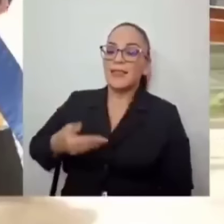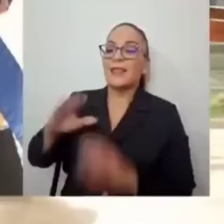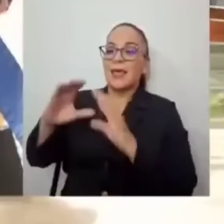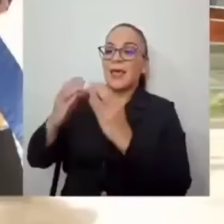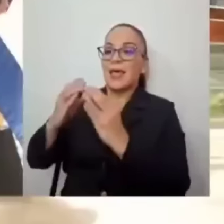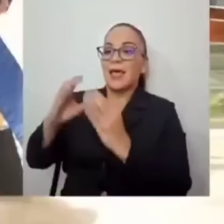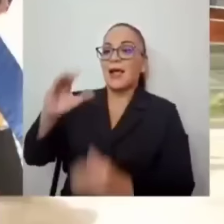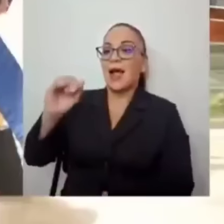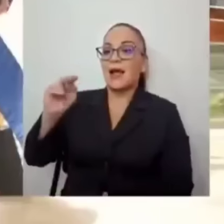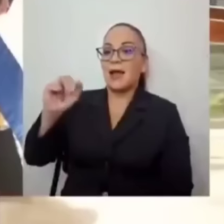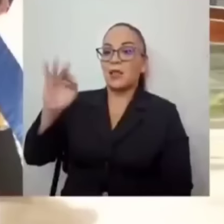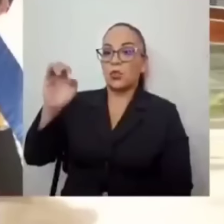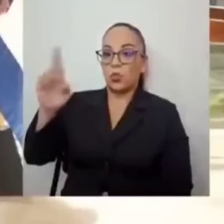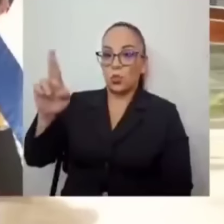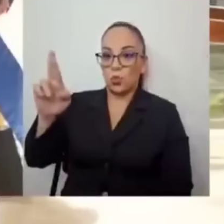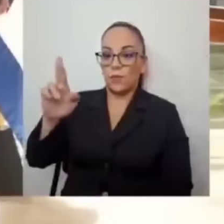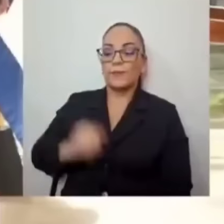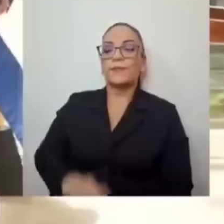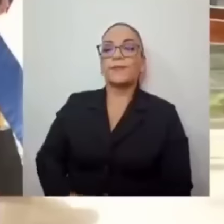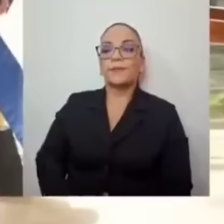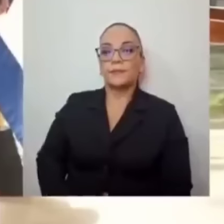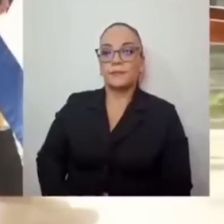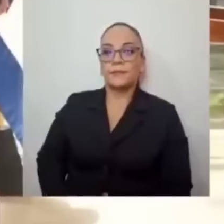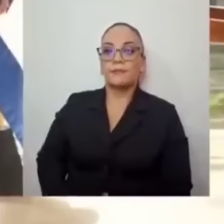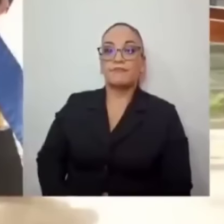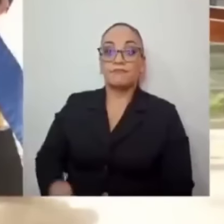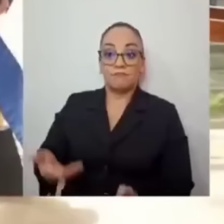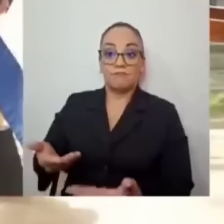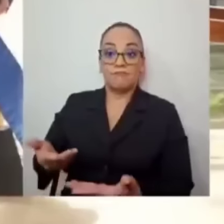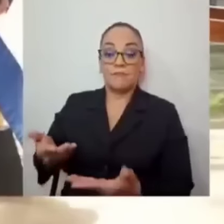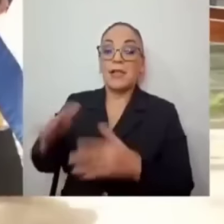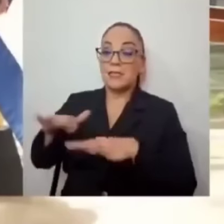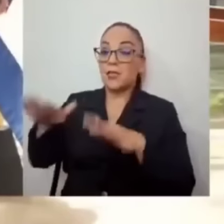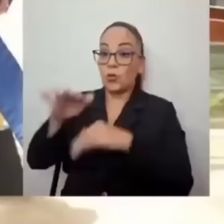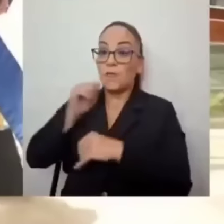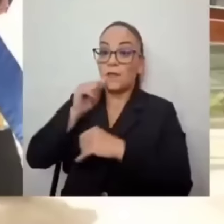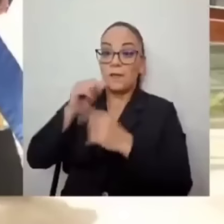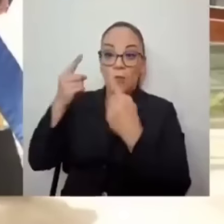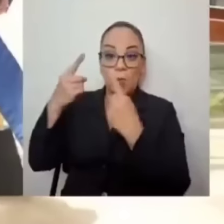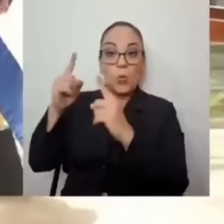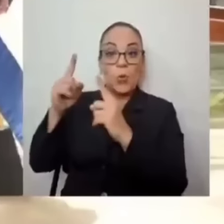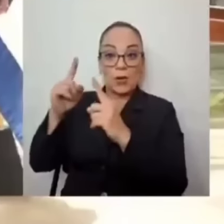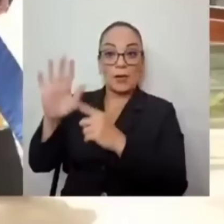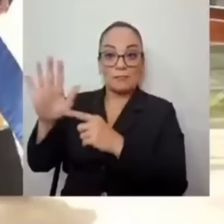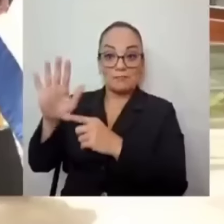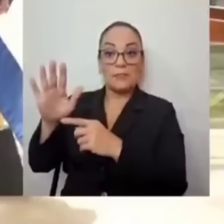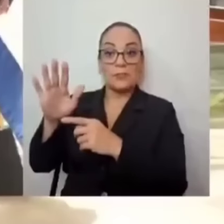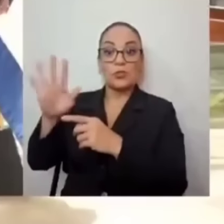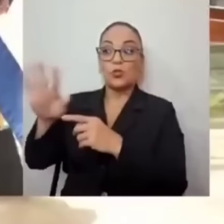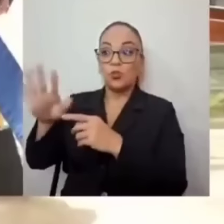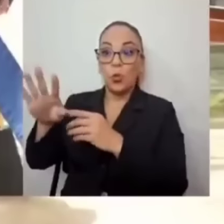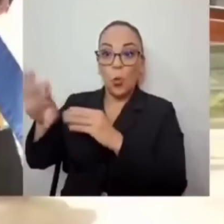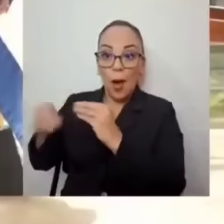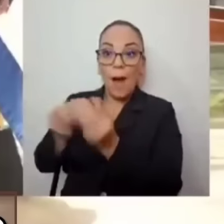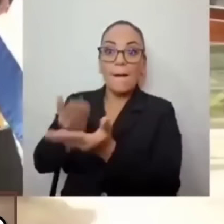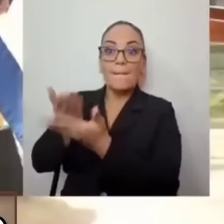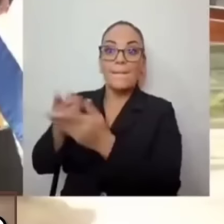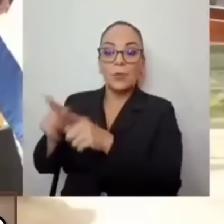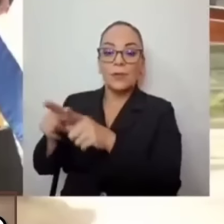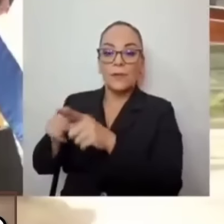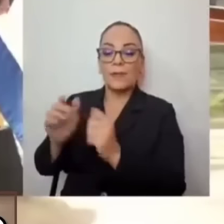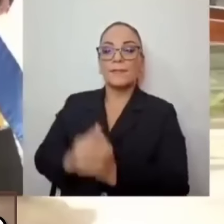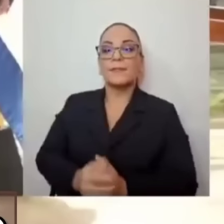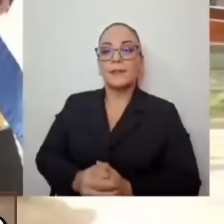el sector privado hace su parte y a mí me gustaría pensar que el gobierno no